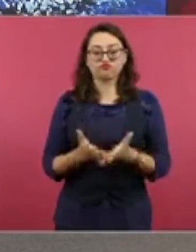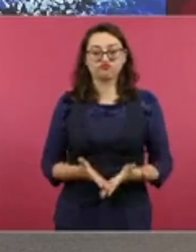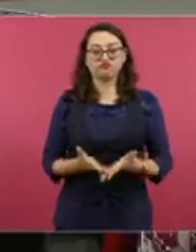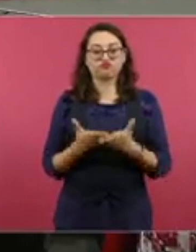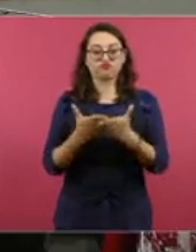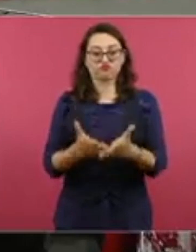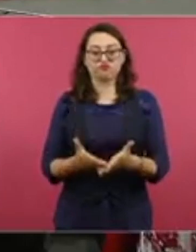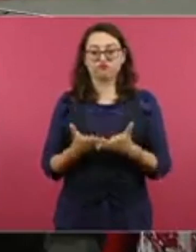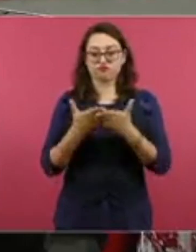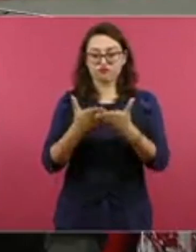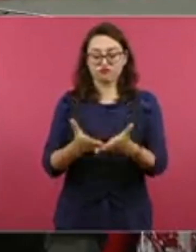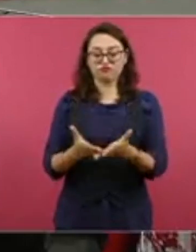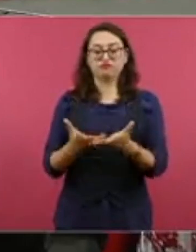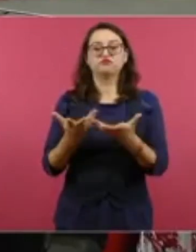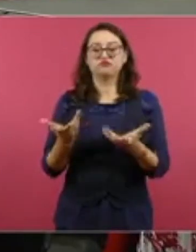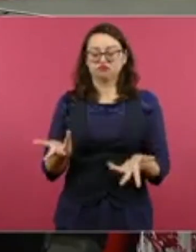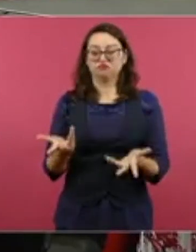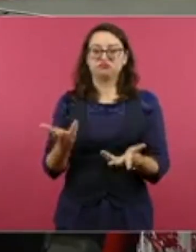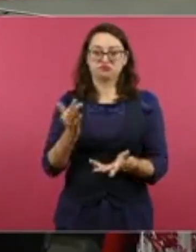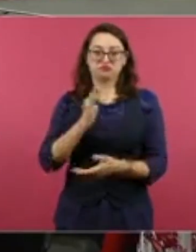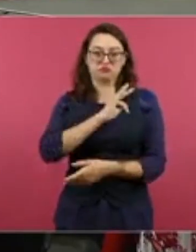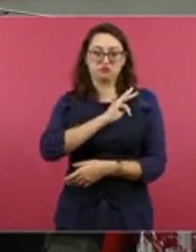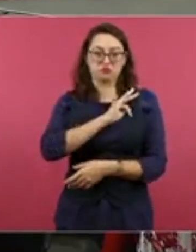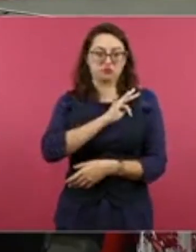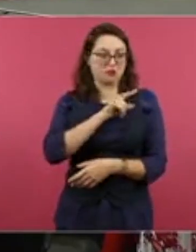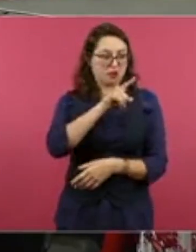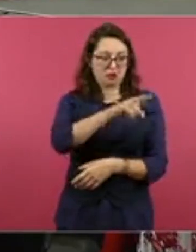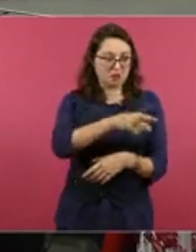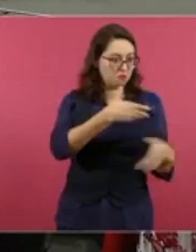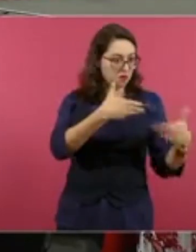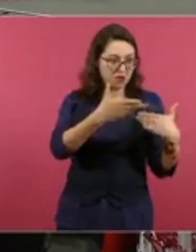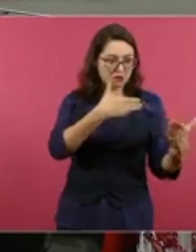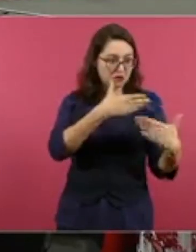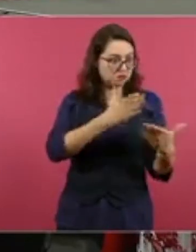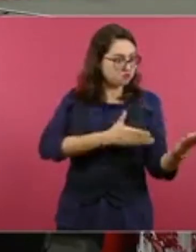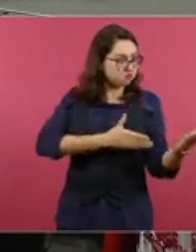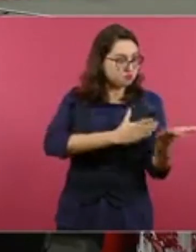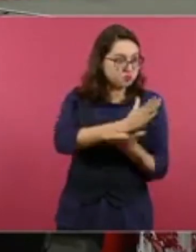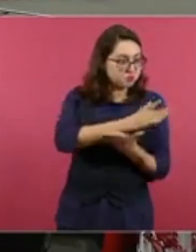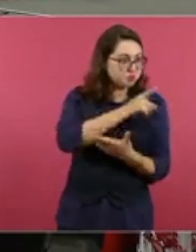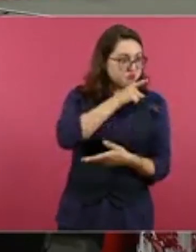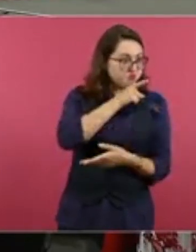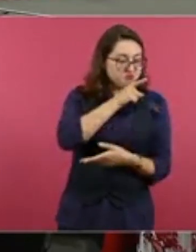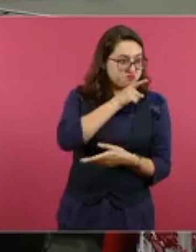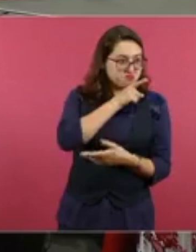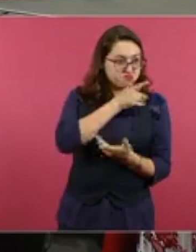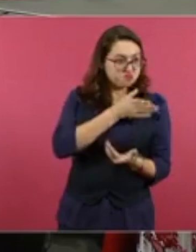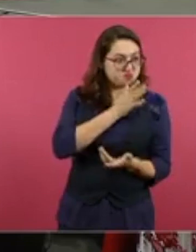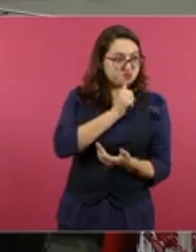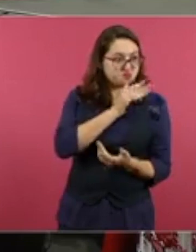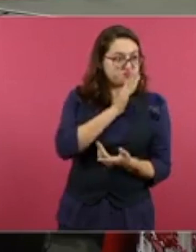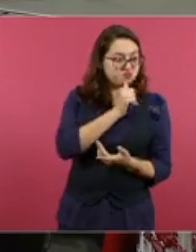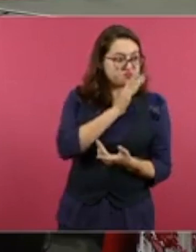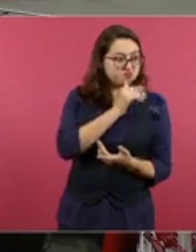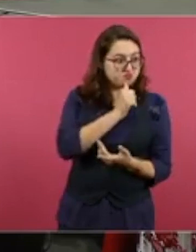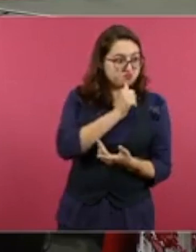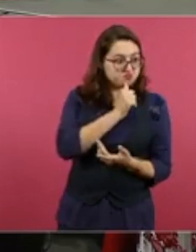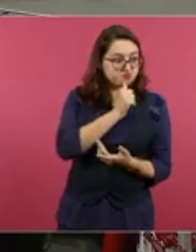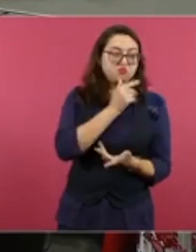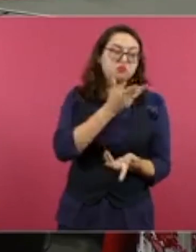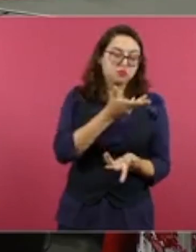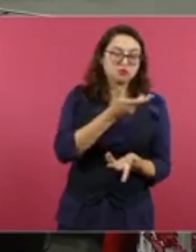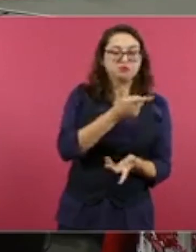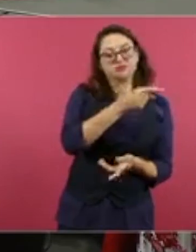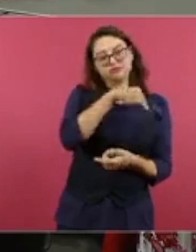que lleguen, que están ahora bajando hasta el